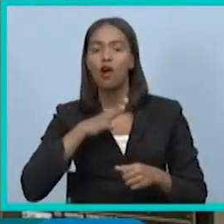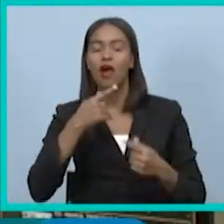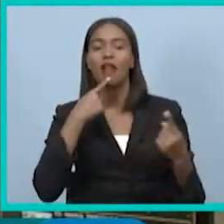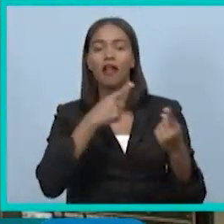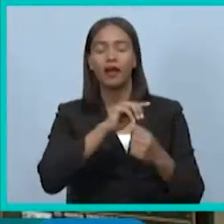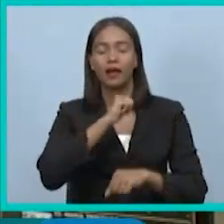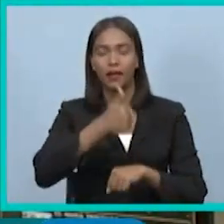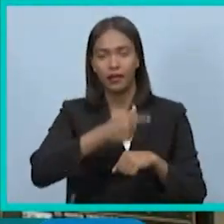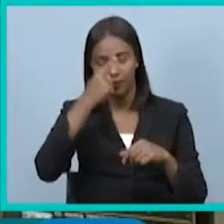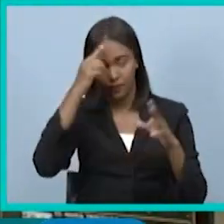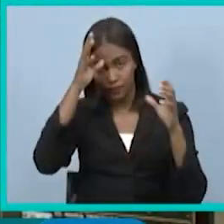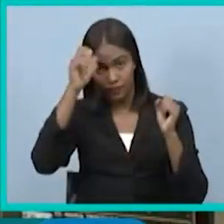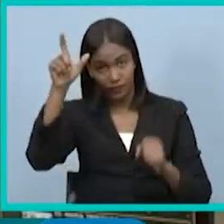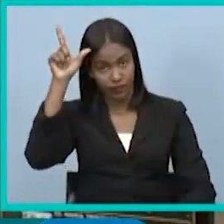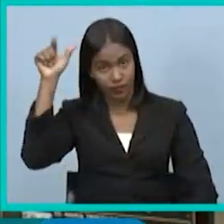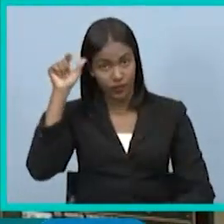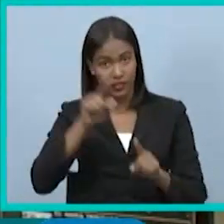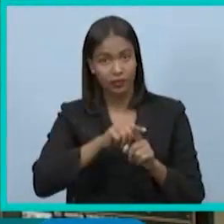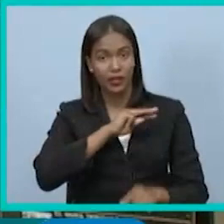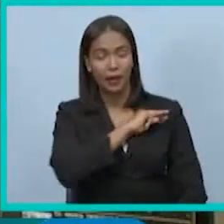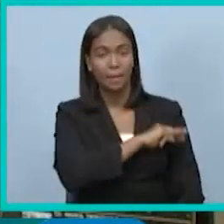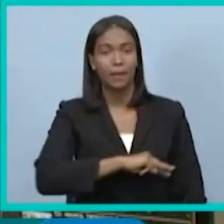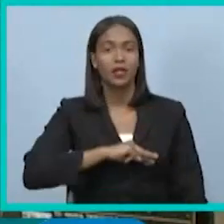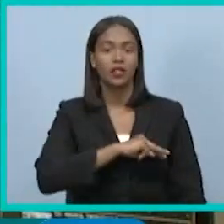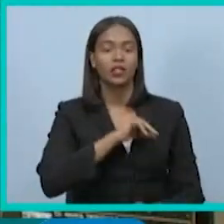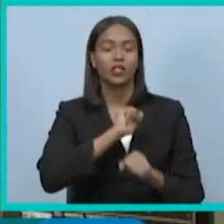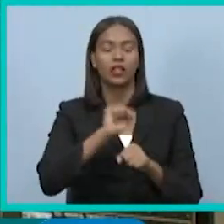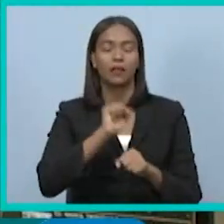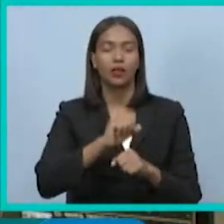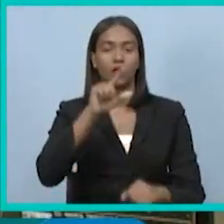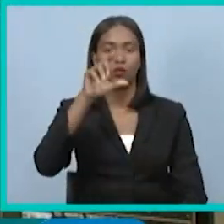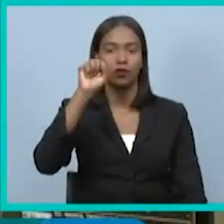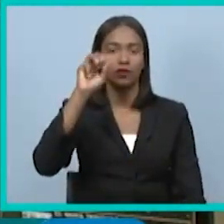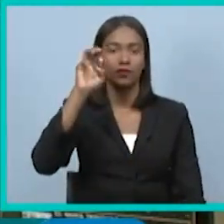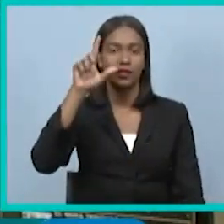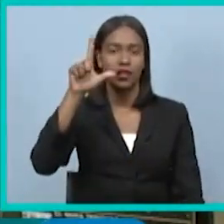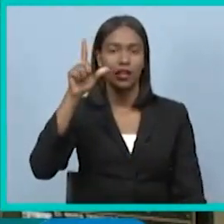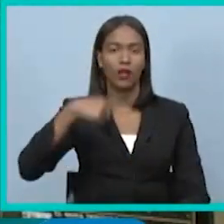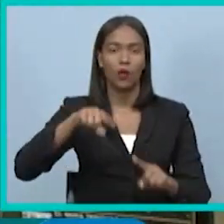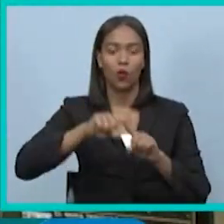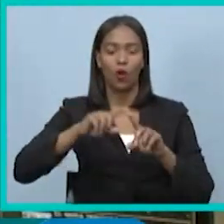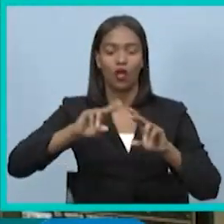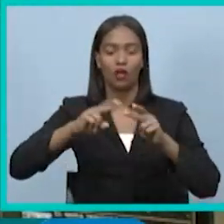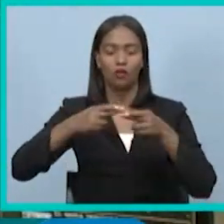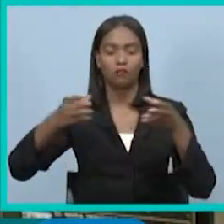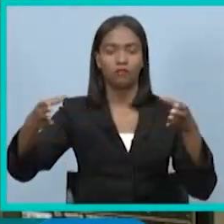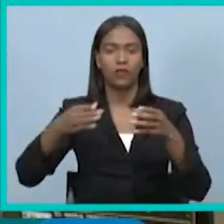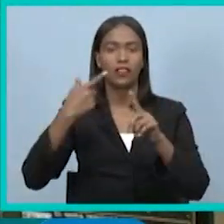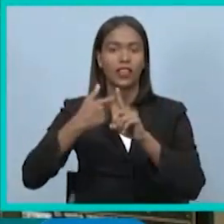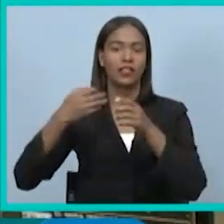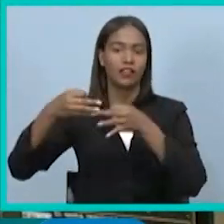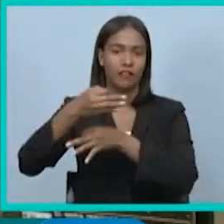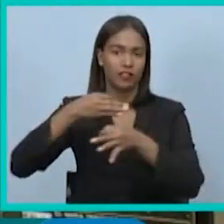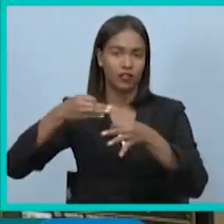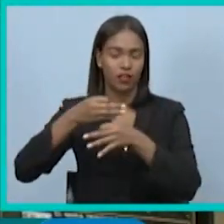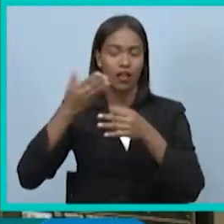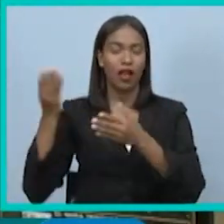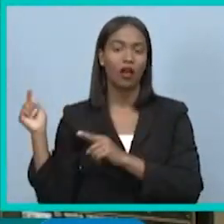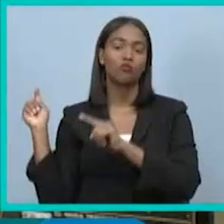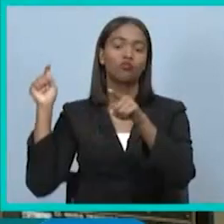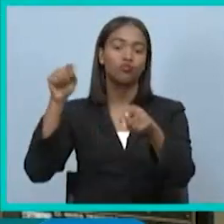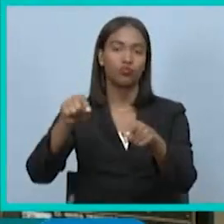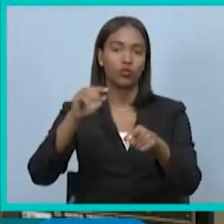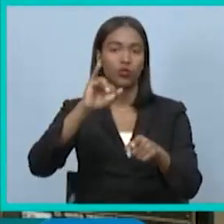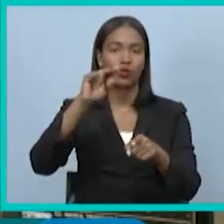presidente Luis Abinader y además el ministro de trabajo Luis Miguel de Camps en un acto en San Lebrado, en San Francisco de Macorís. Por allí estuvo Joan